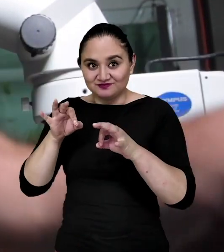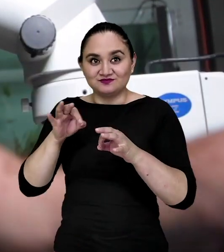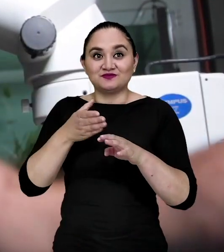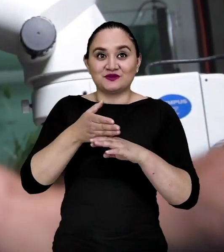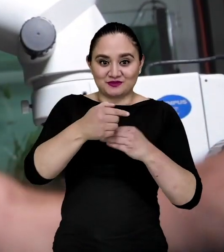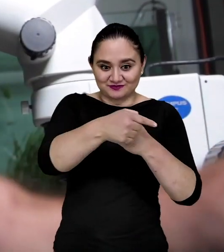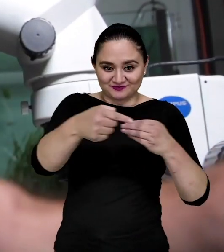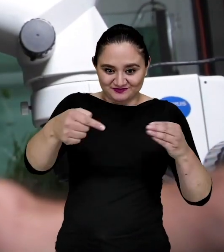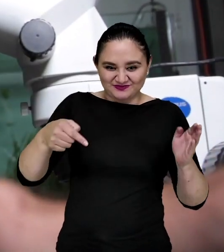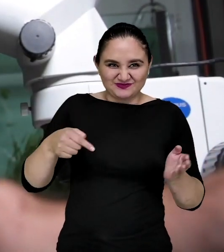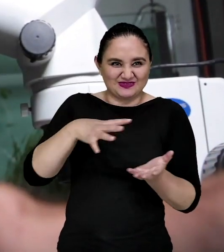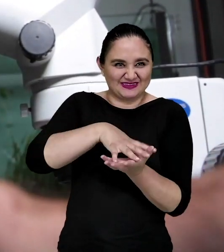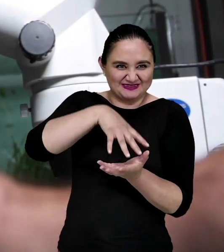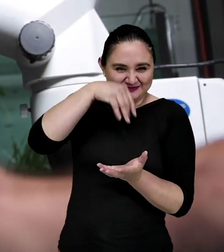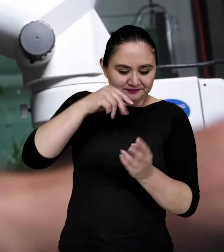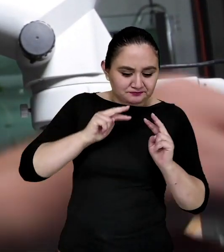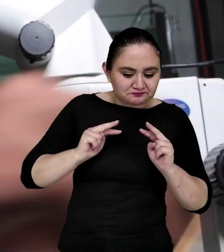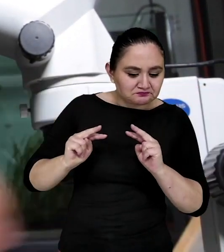su comportamiento.